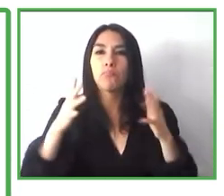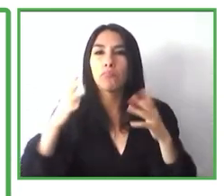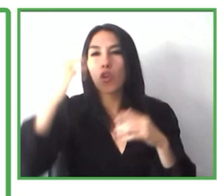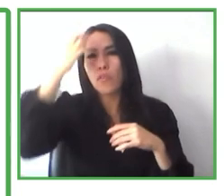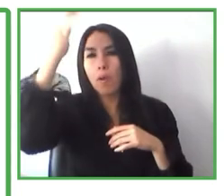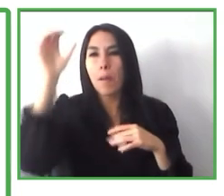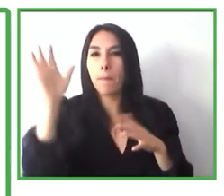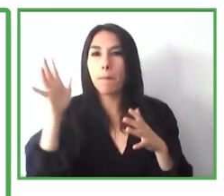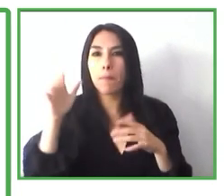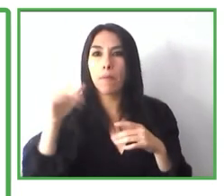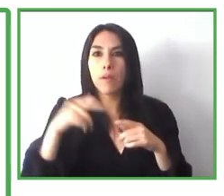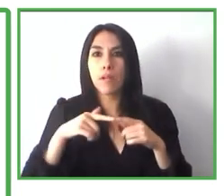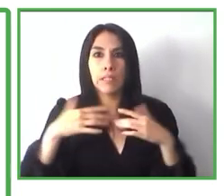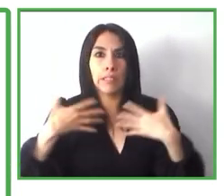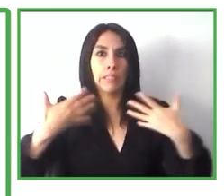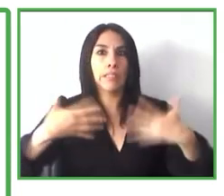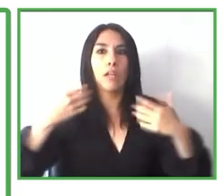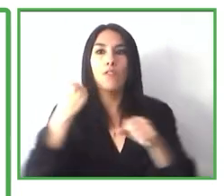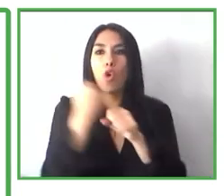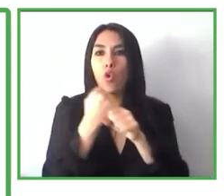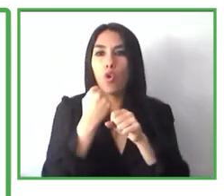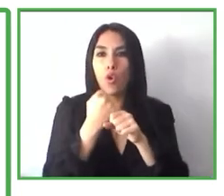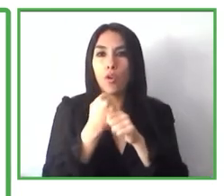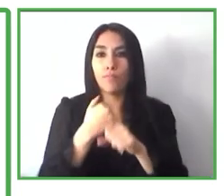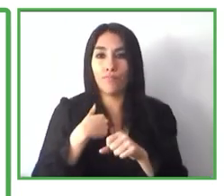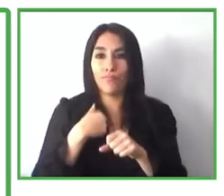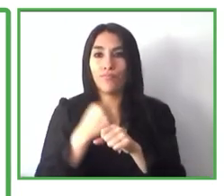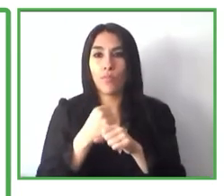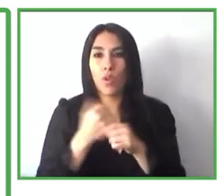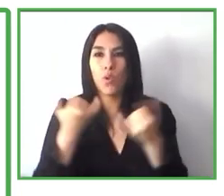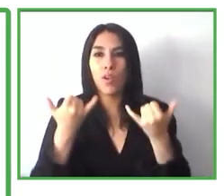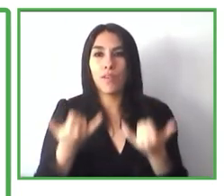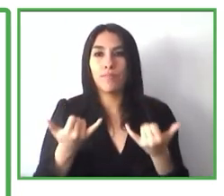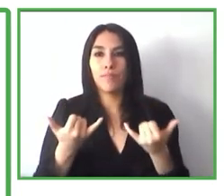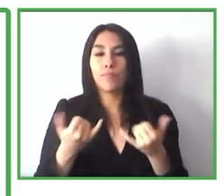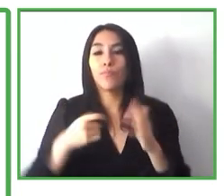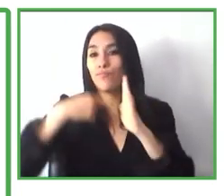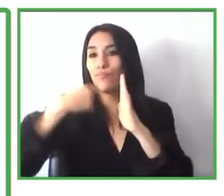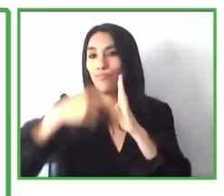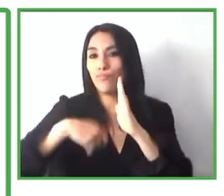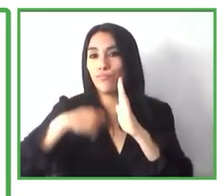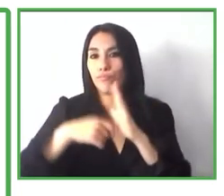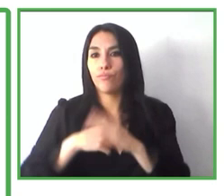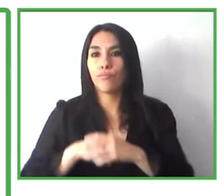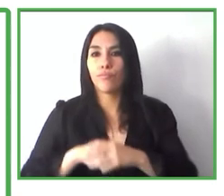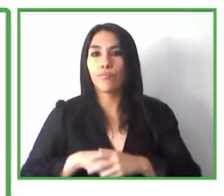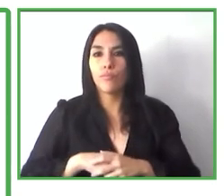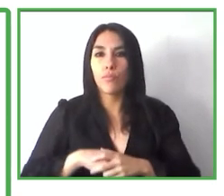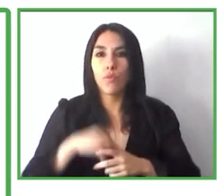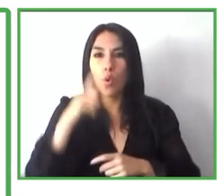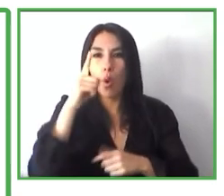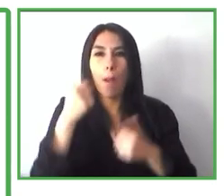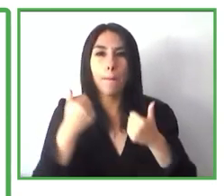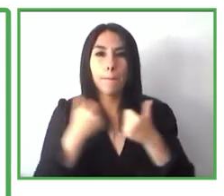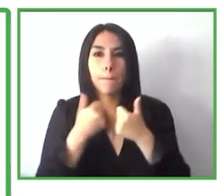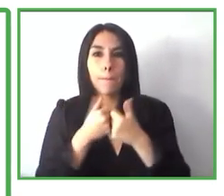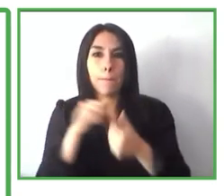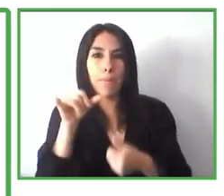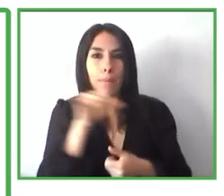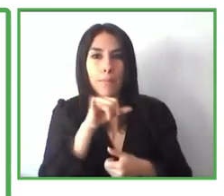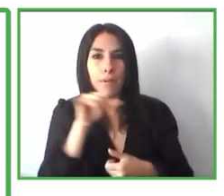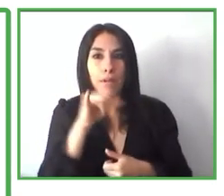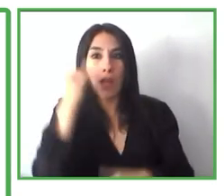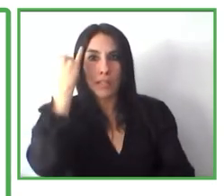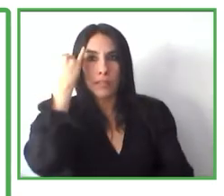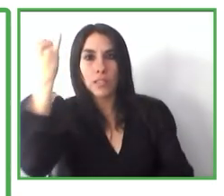este proyecto. Estamos probando la misma idea del servicio, pero con un grupo de clientes más